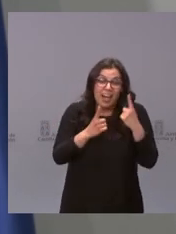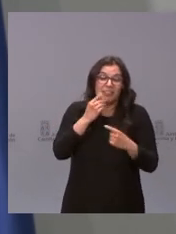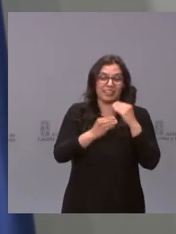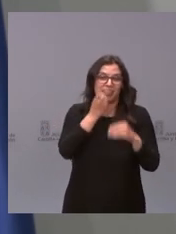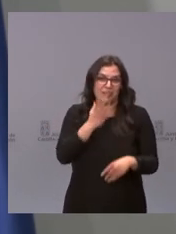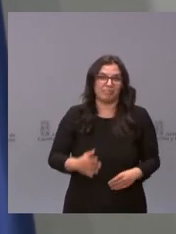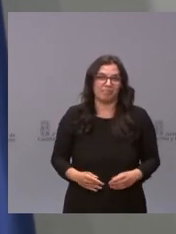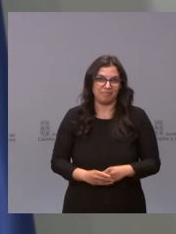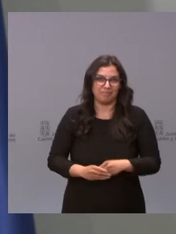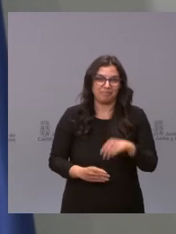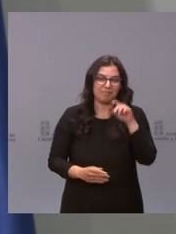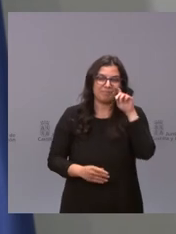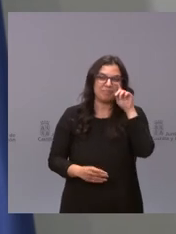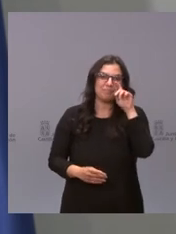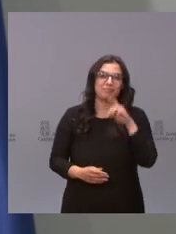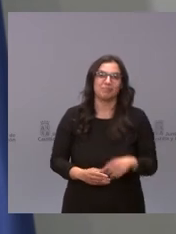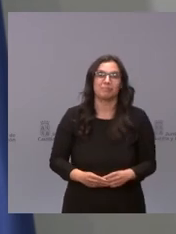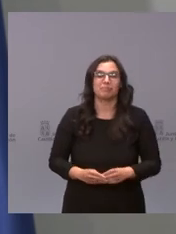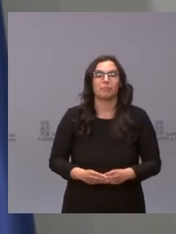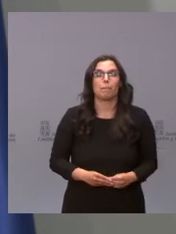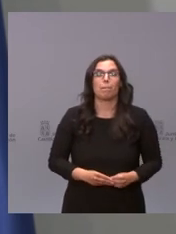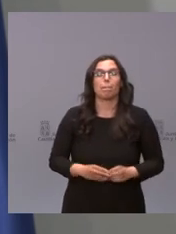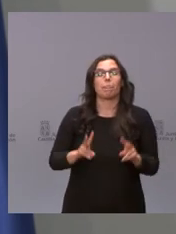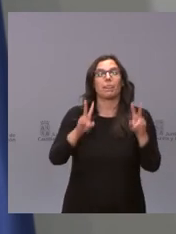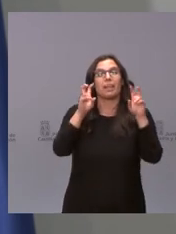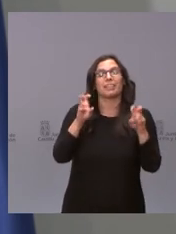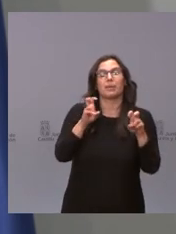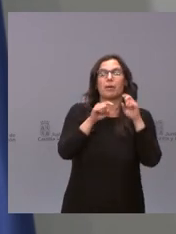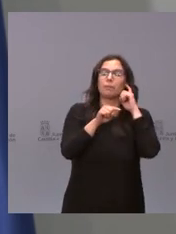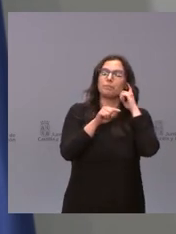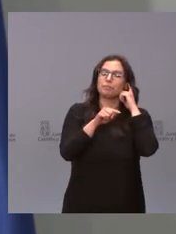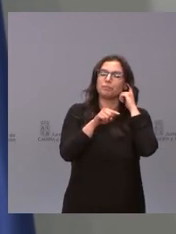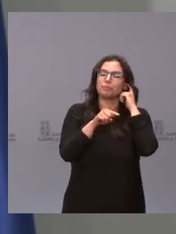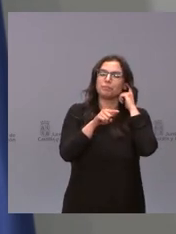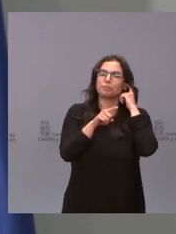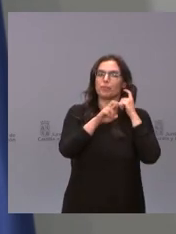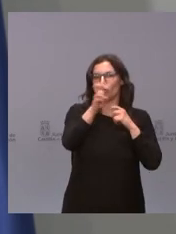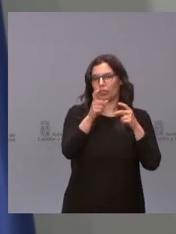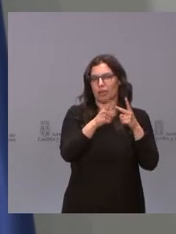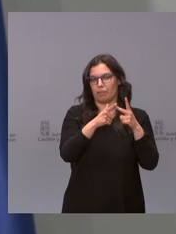bien sobre cuánto va a repercutir esta